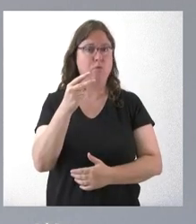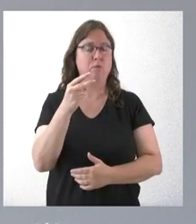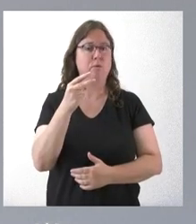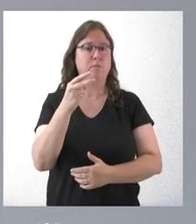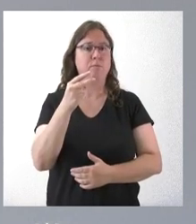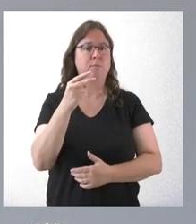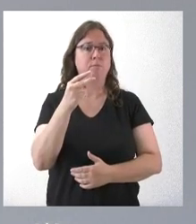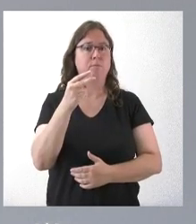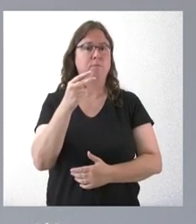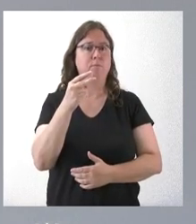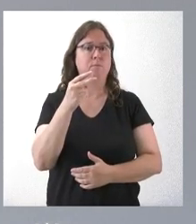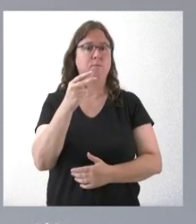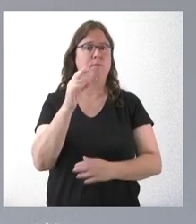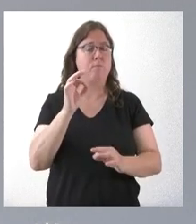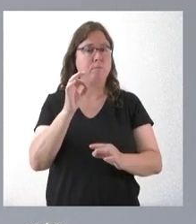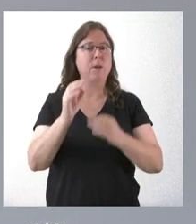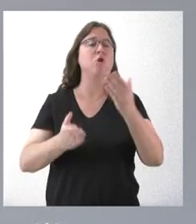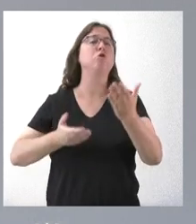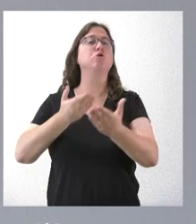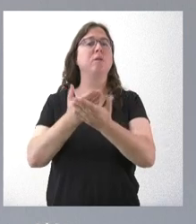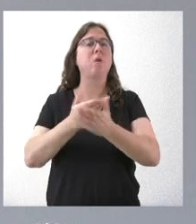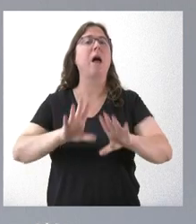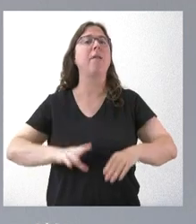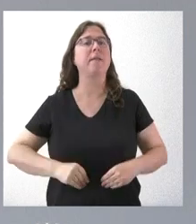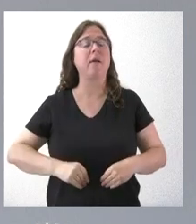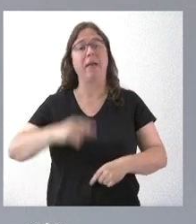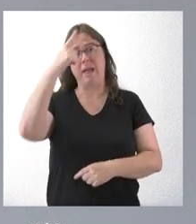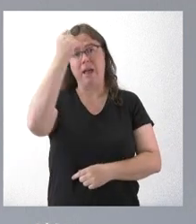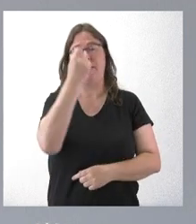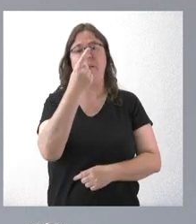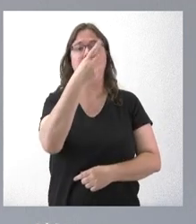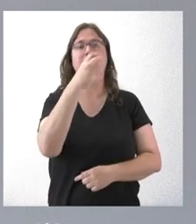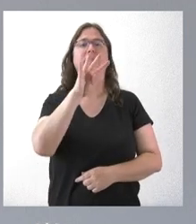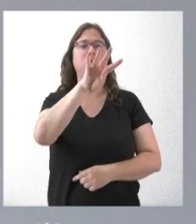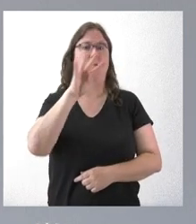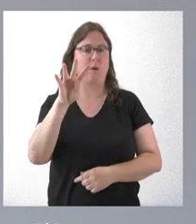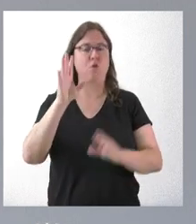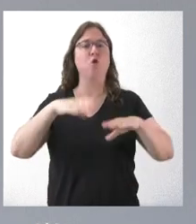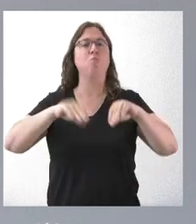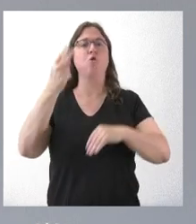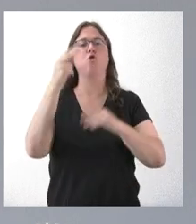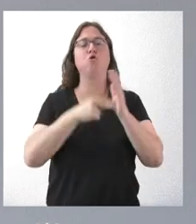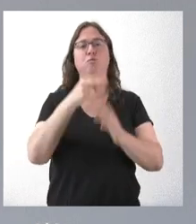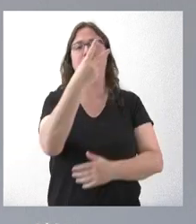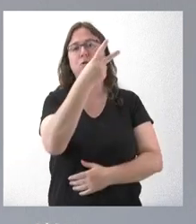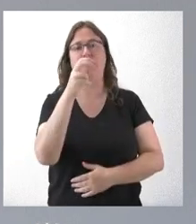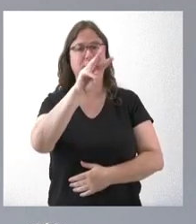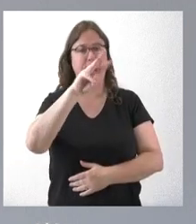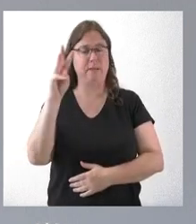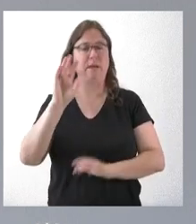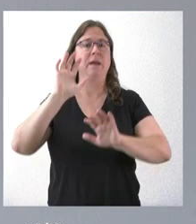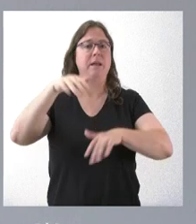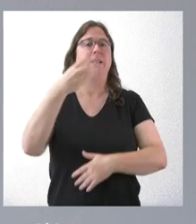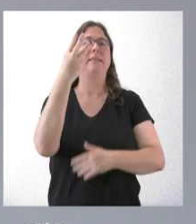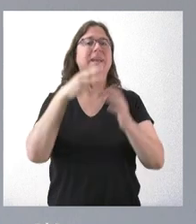las solicitudes aceptadas son en Ávila 1.344, en Burgos 2.233, en León 3